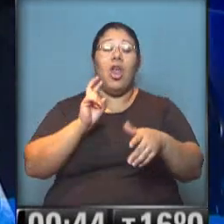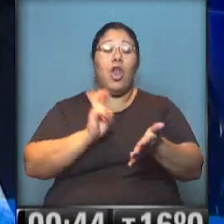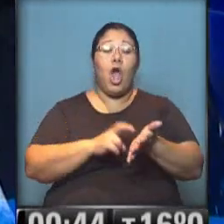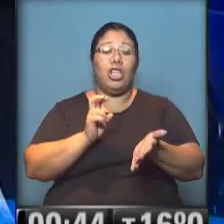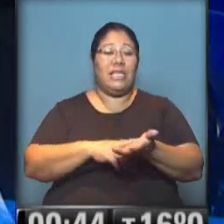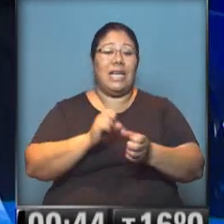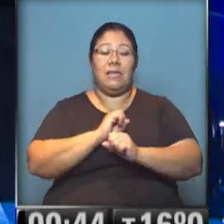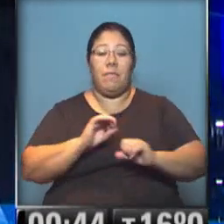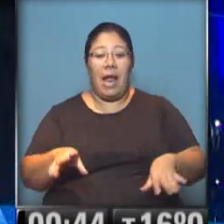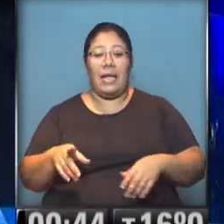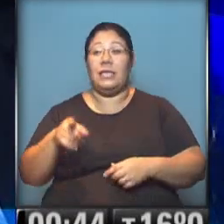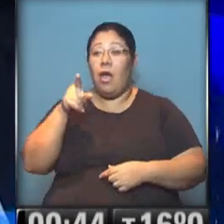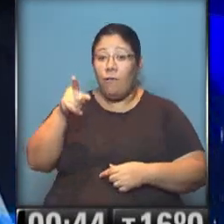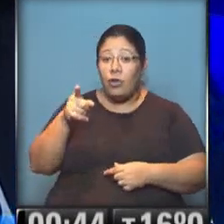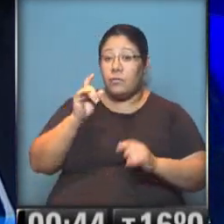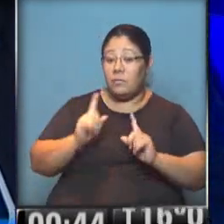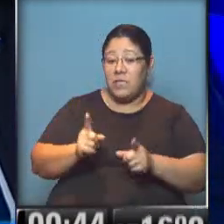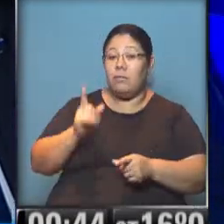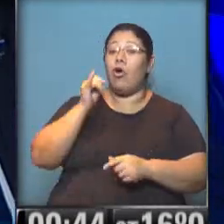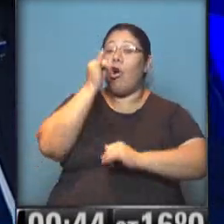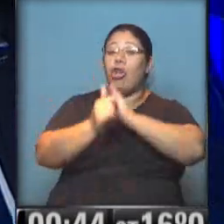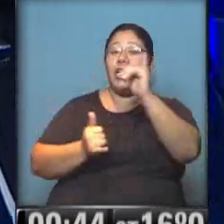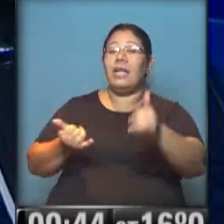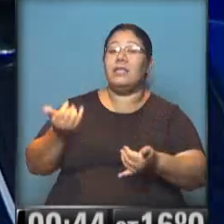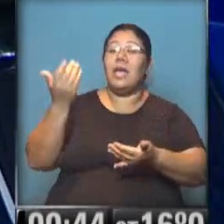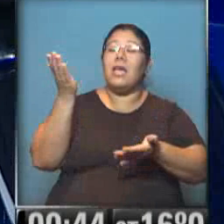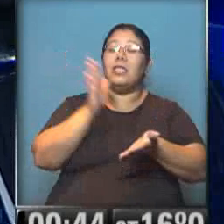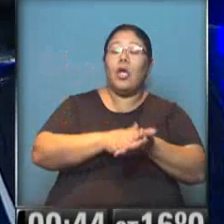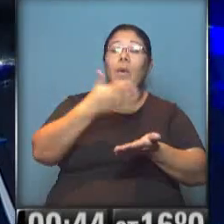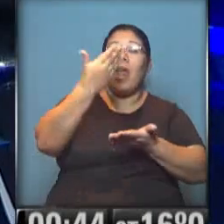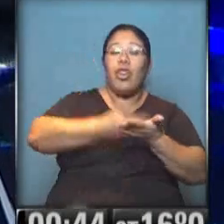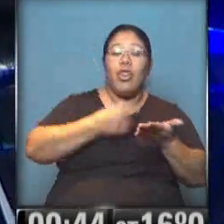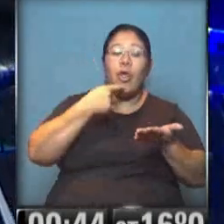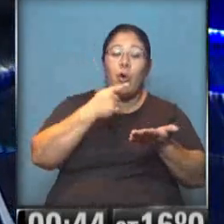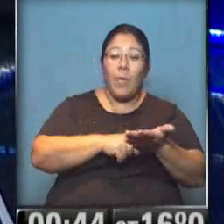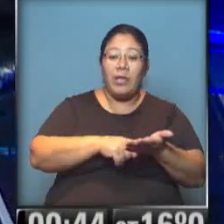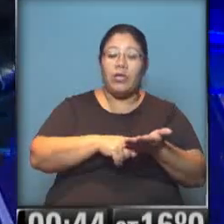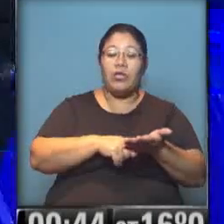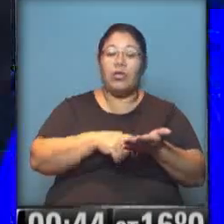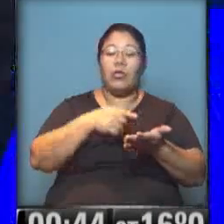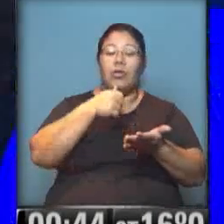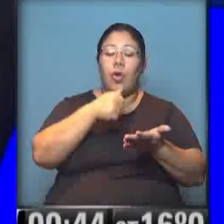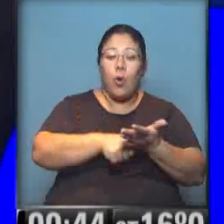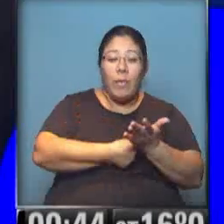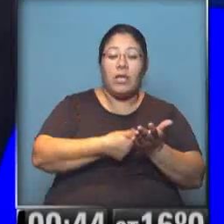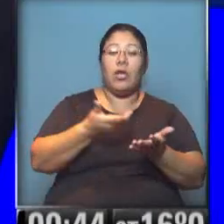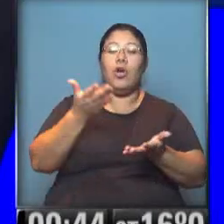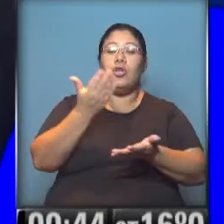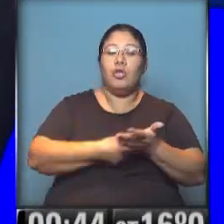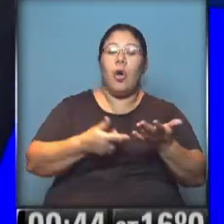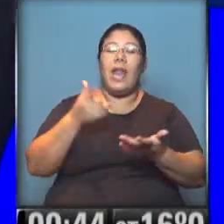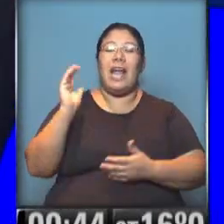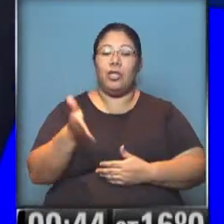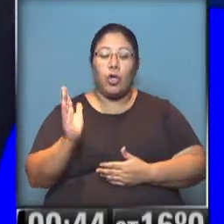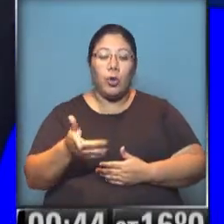por ejemplo, entre otras cosas, esos documentos que se conocieron con torturas de la CIA. Sí, la verdad que son momentos complicados para Estados